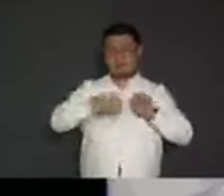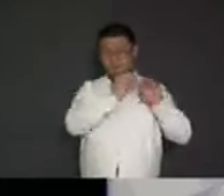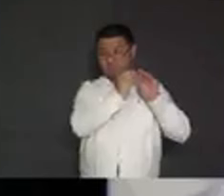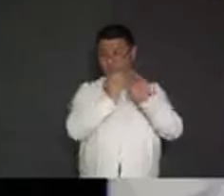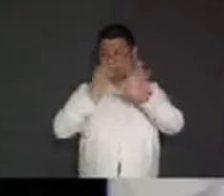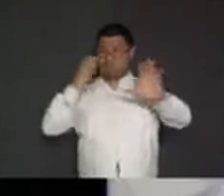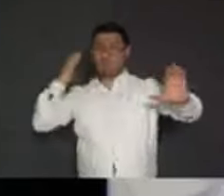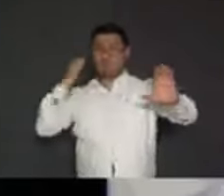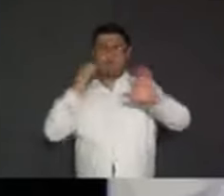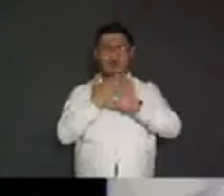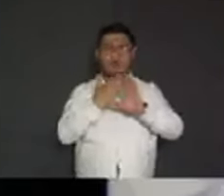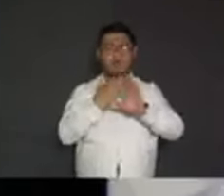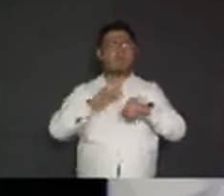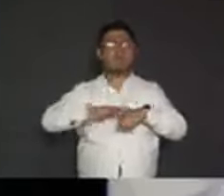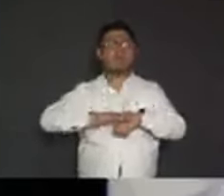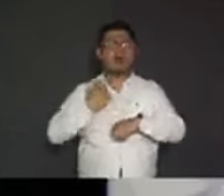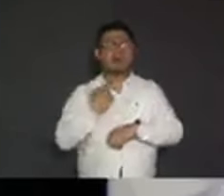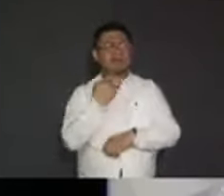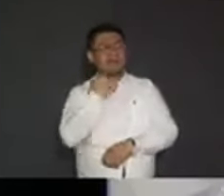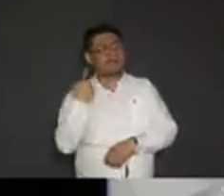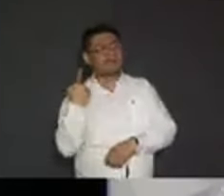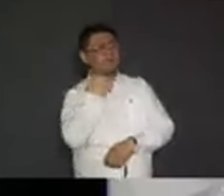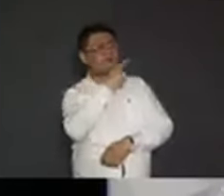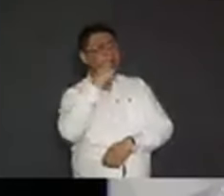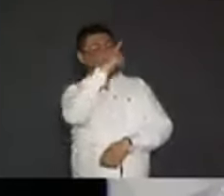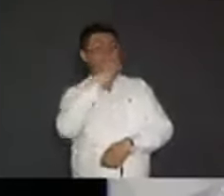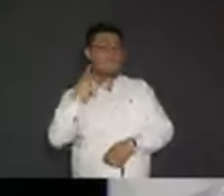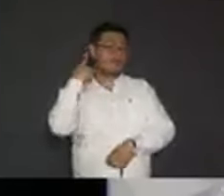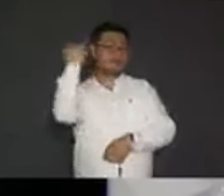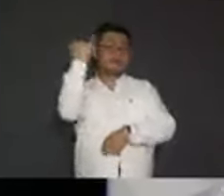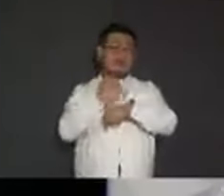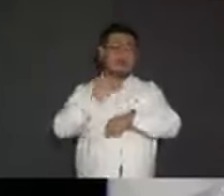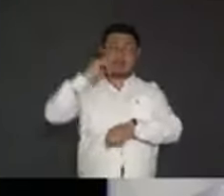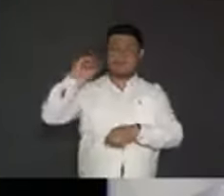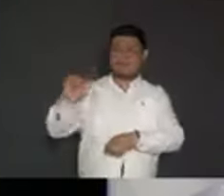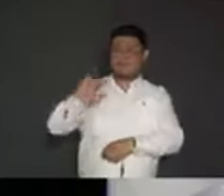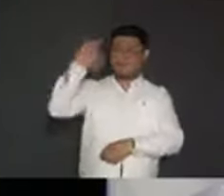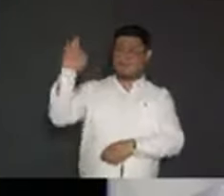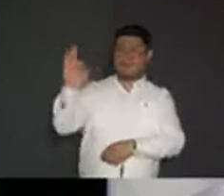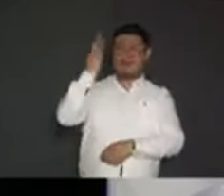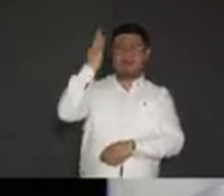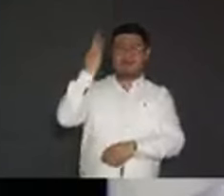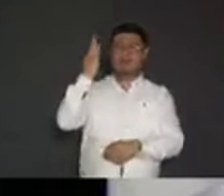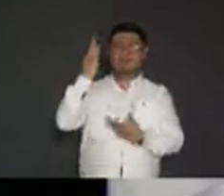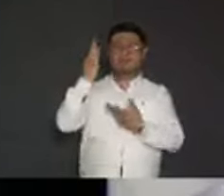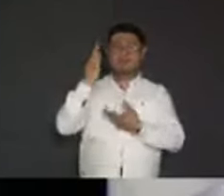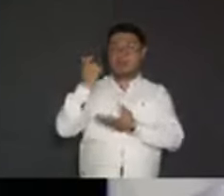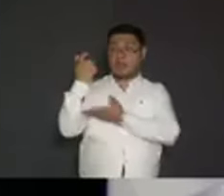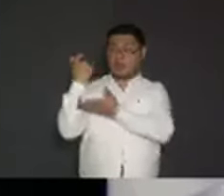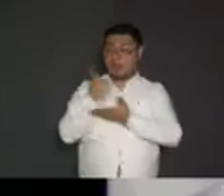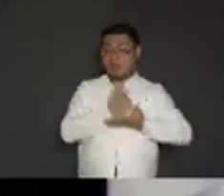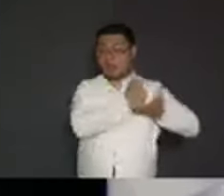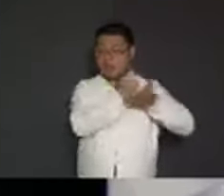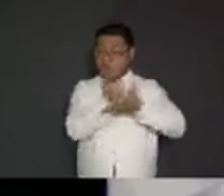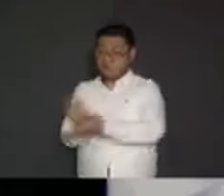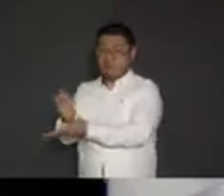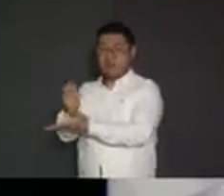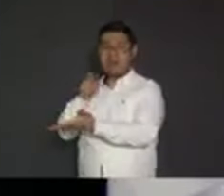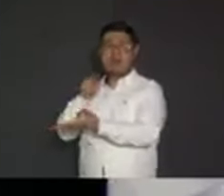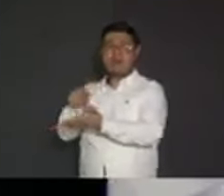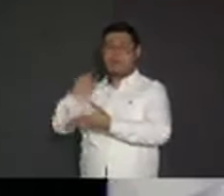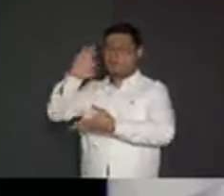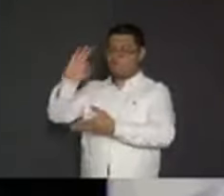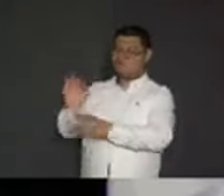qué está denunciado ante la Fiscalía General de la República de haber desviado recursos y haber cometido fraude contra